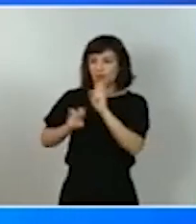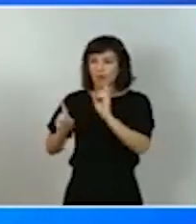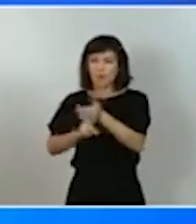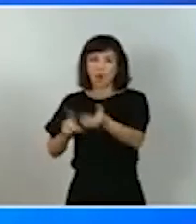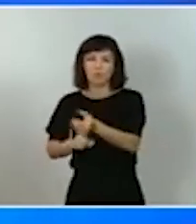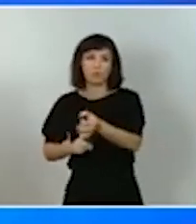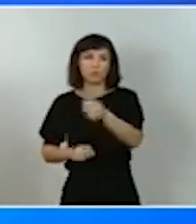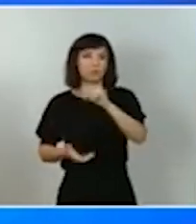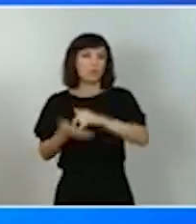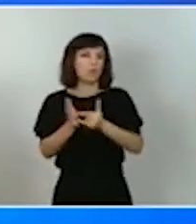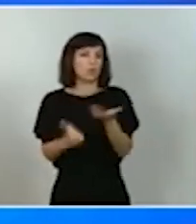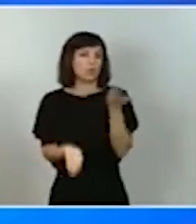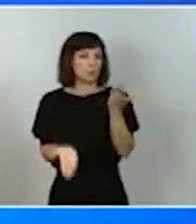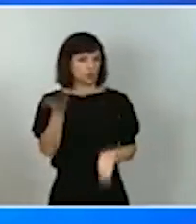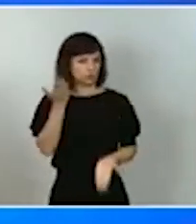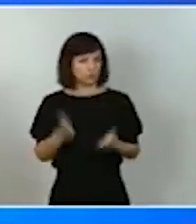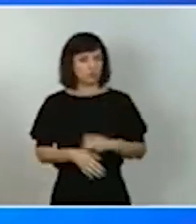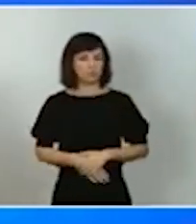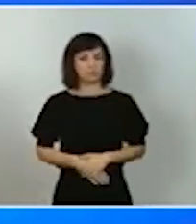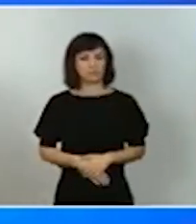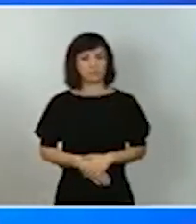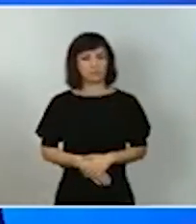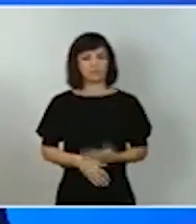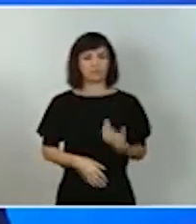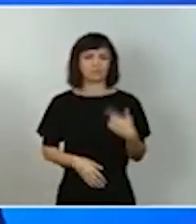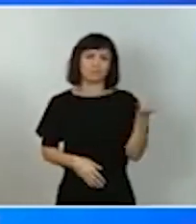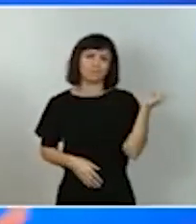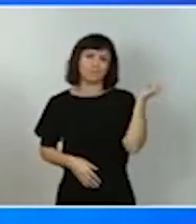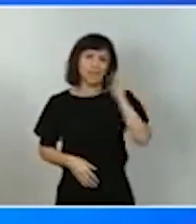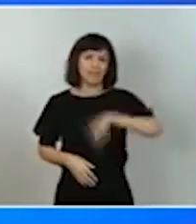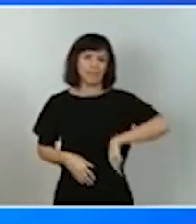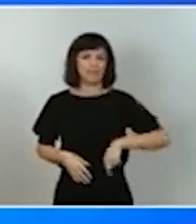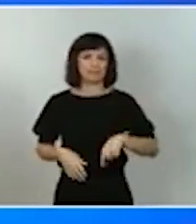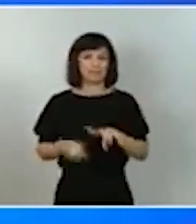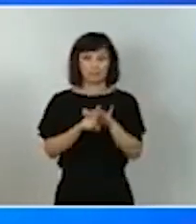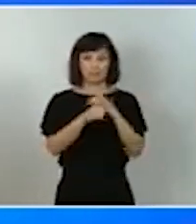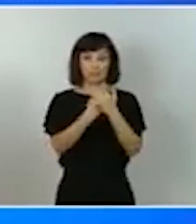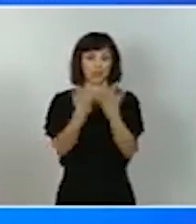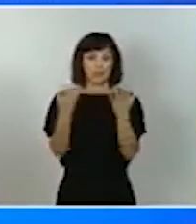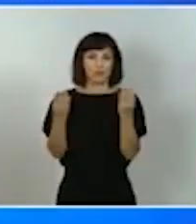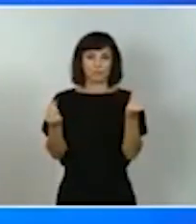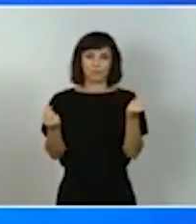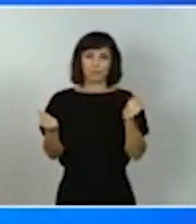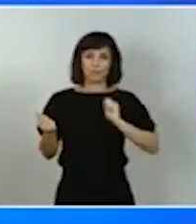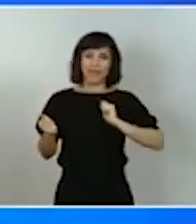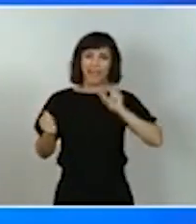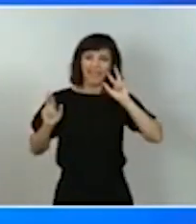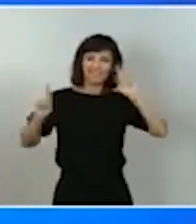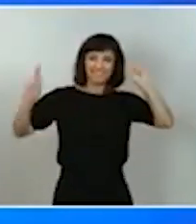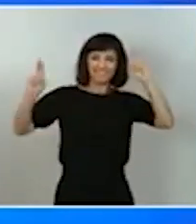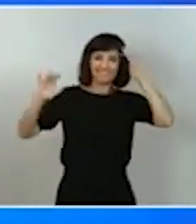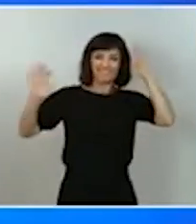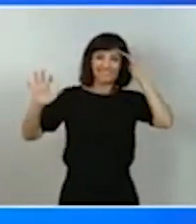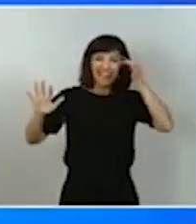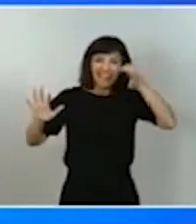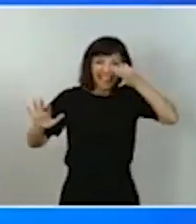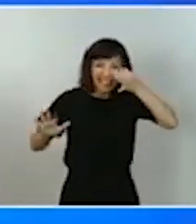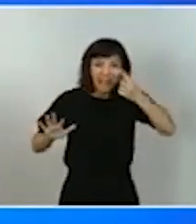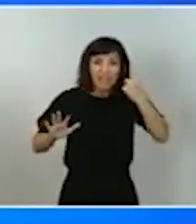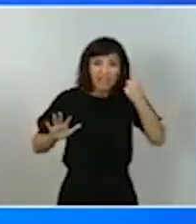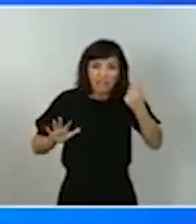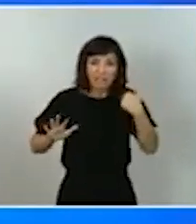se desobra que estamos diseñando un escenario de esperanza cuando aún no hemos superado el momento sombrío